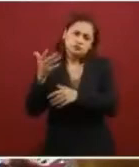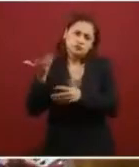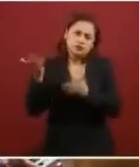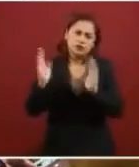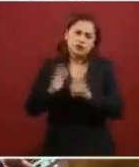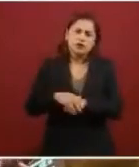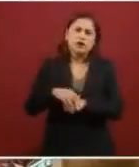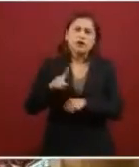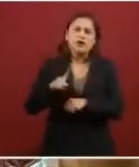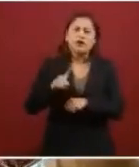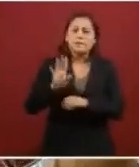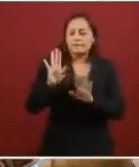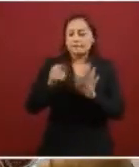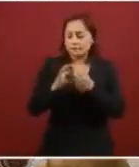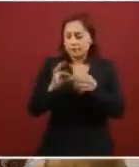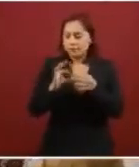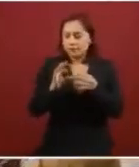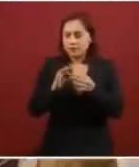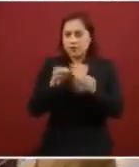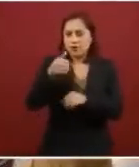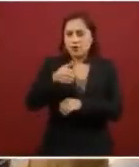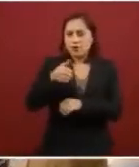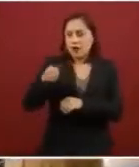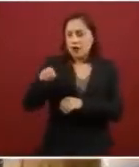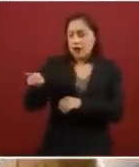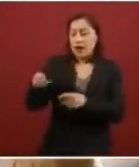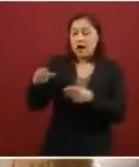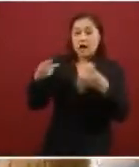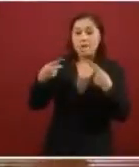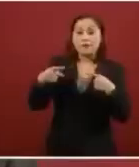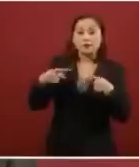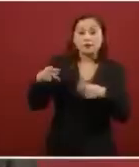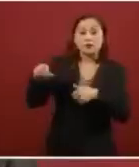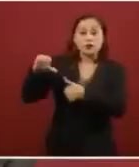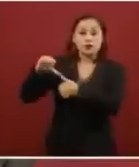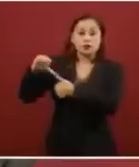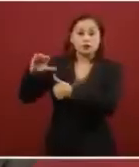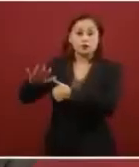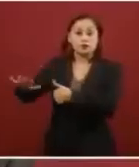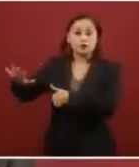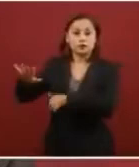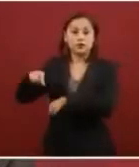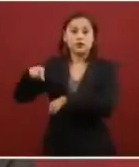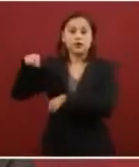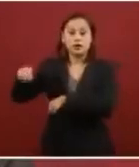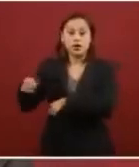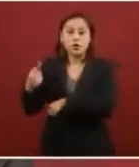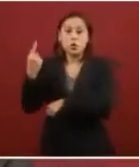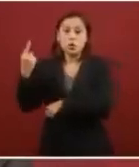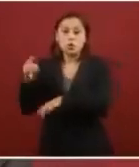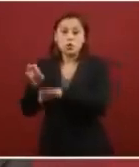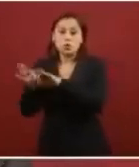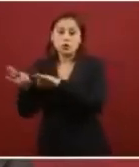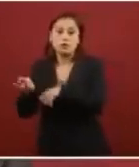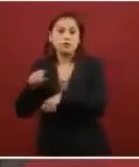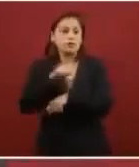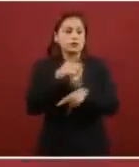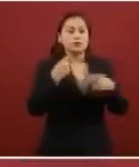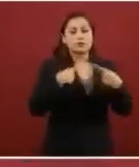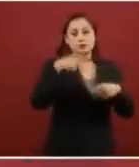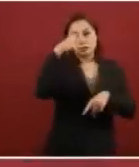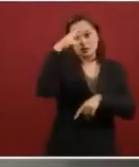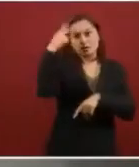empleo que hemos ofrecido a un centroamericano que está esperando en México, se han ofrecido 20 a los mexicanos que han regresado.